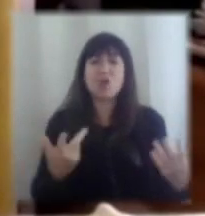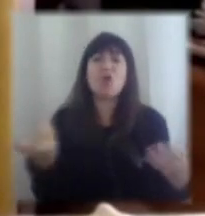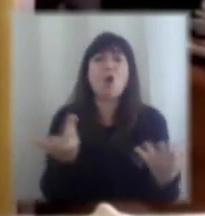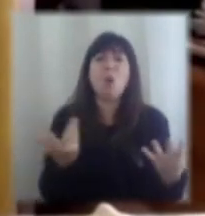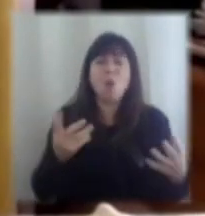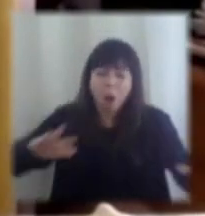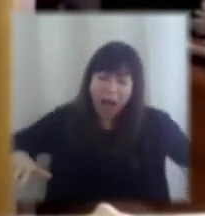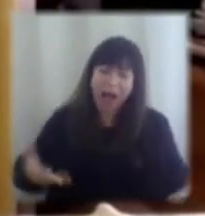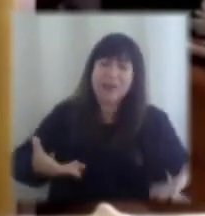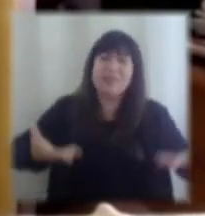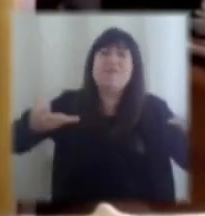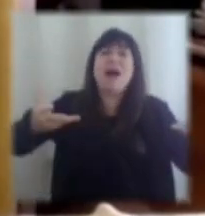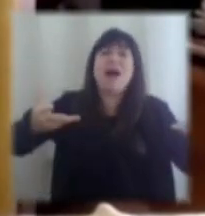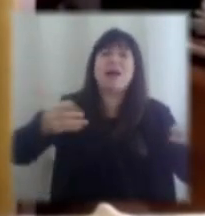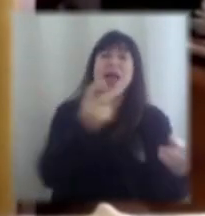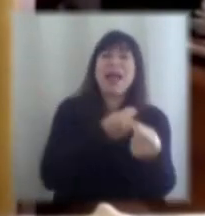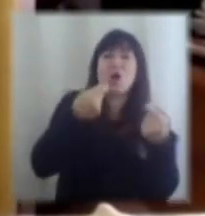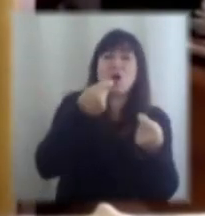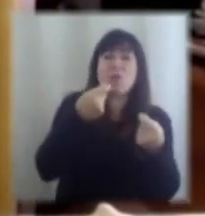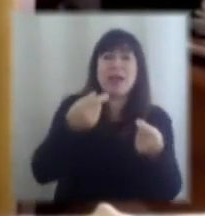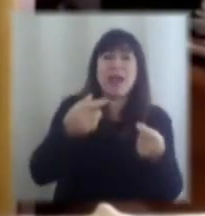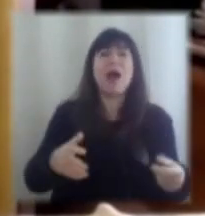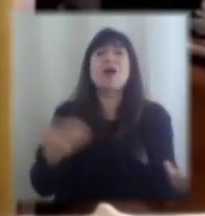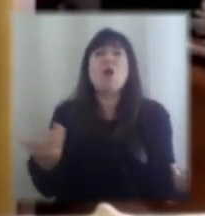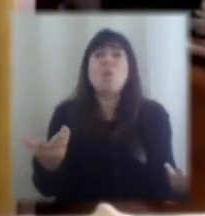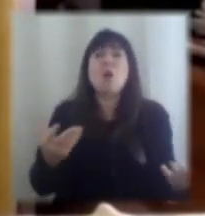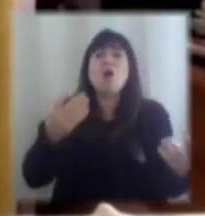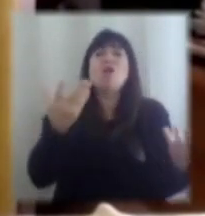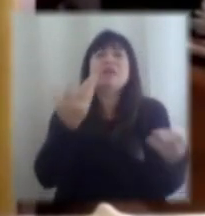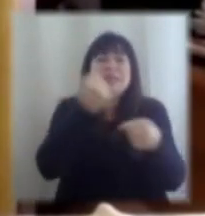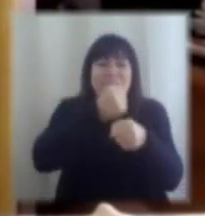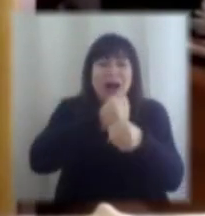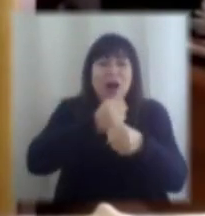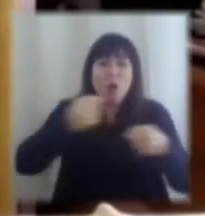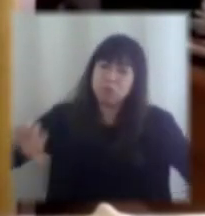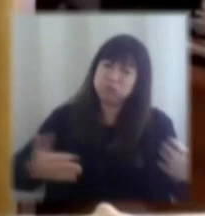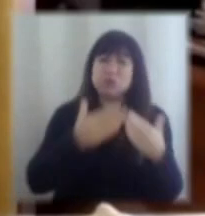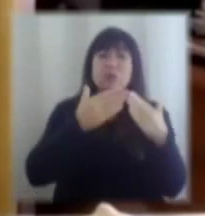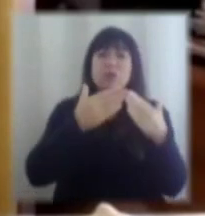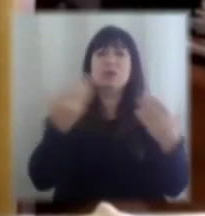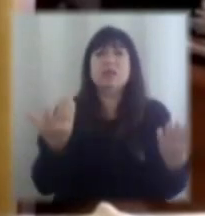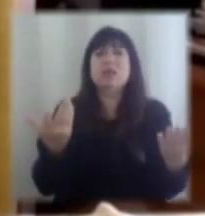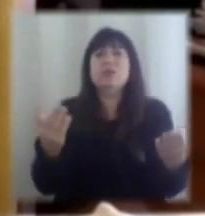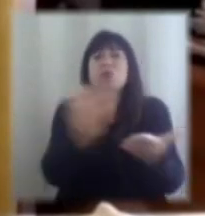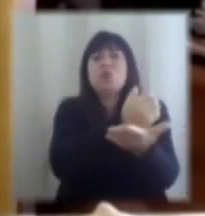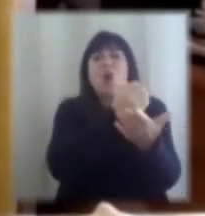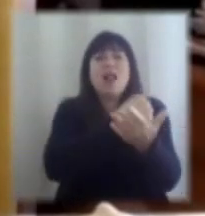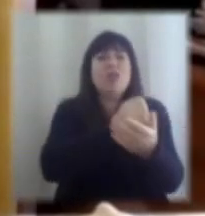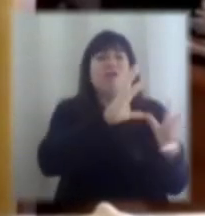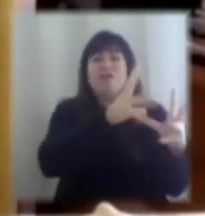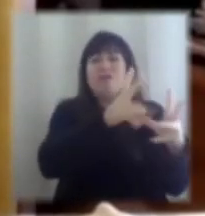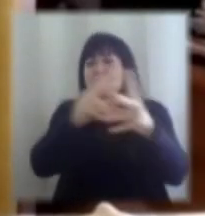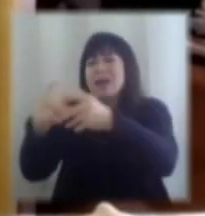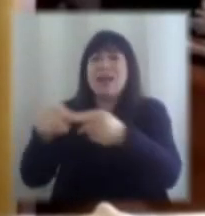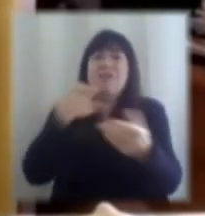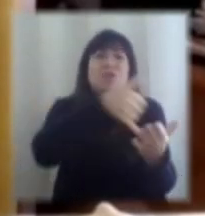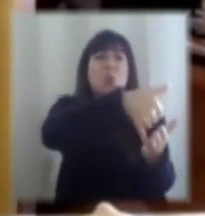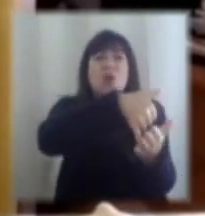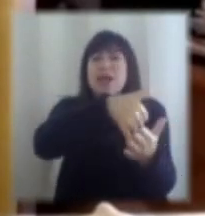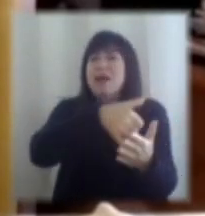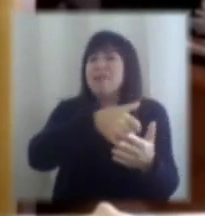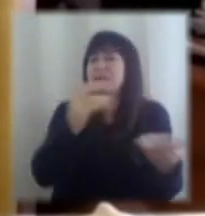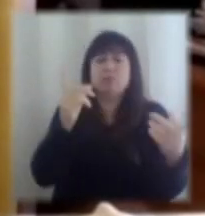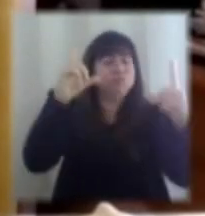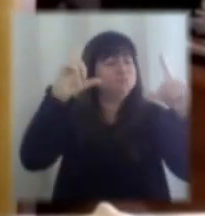reactivamos el empleo, y cómo apoyamos los ingresos, particularmente de las familias más vulnerables, que se van a ver visto severamente